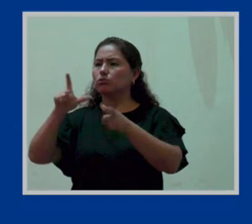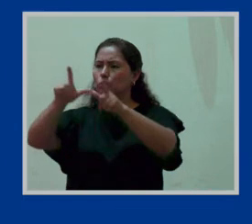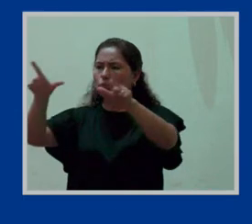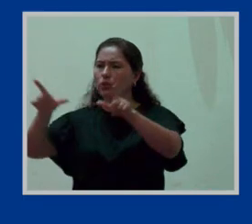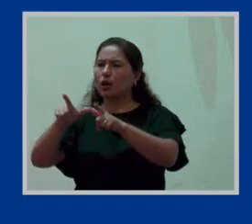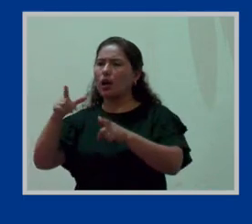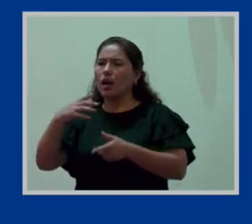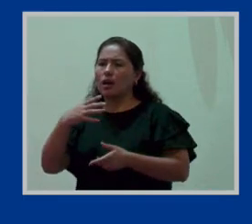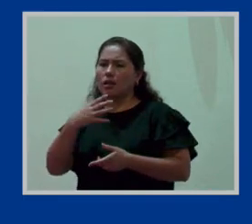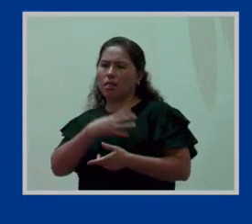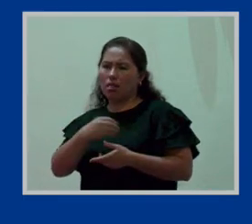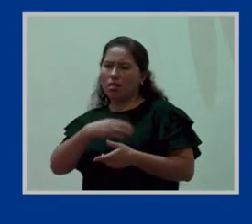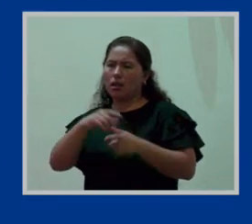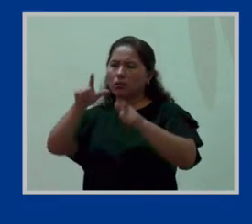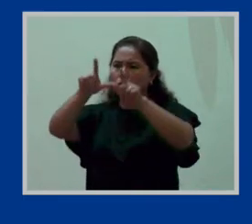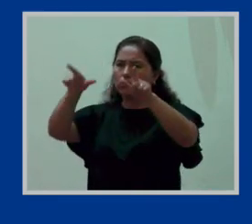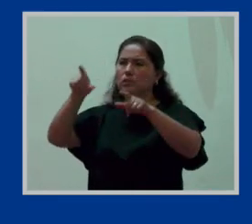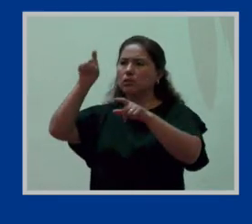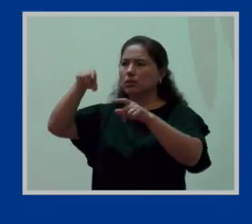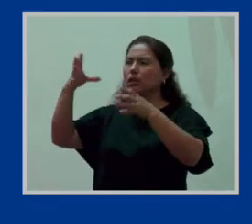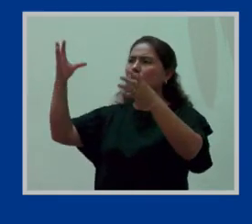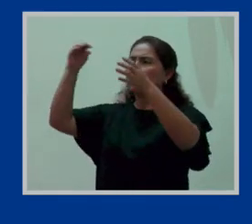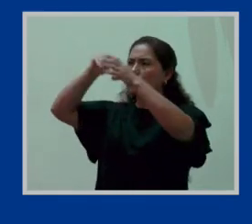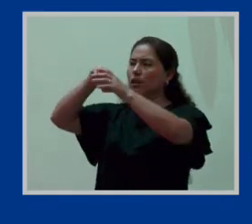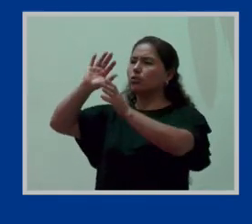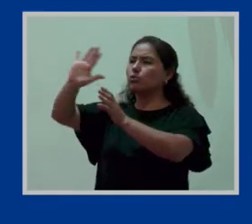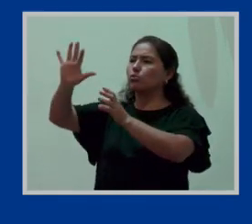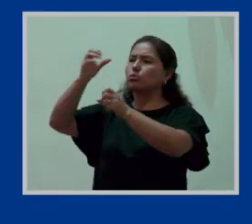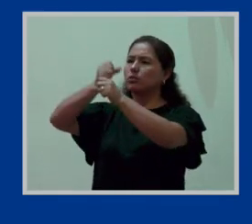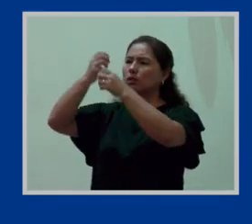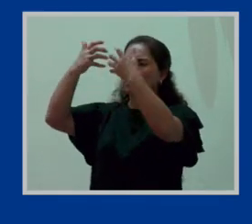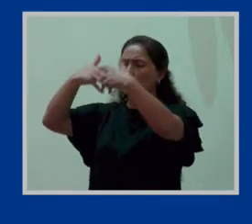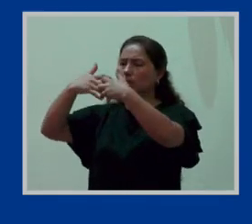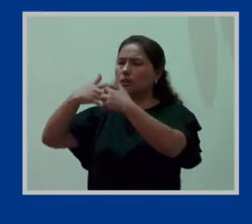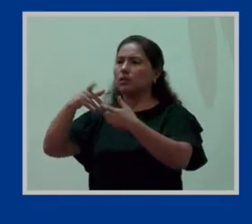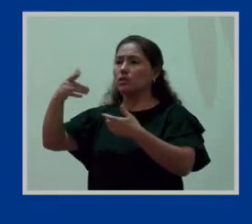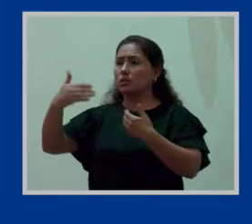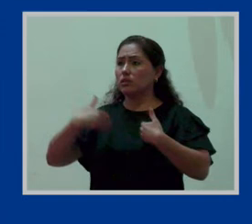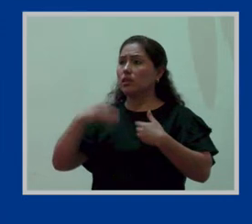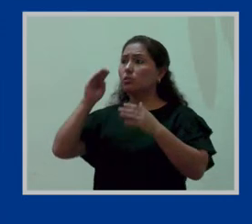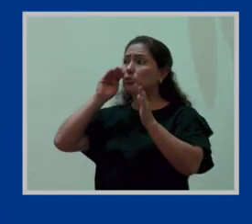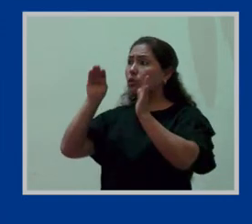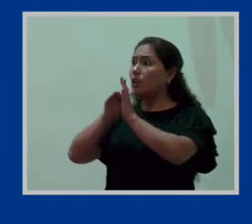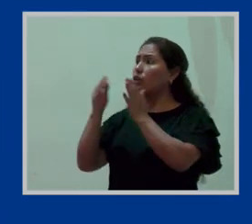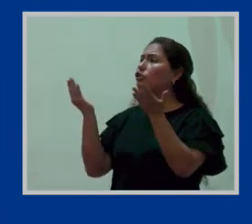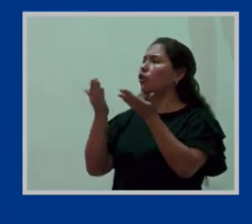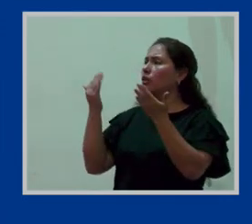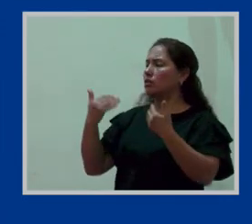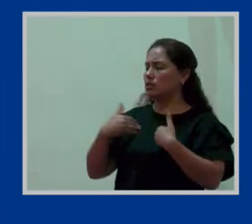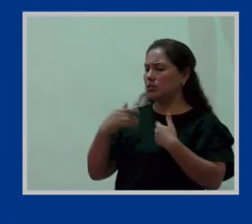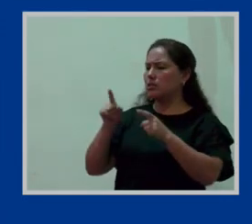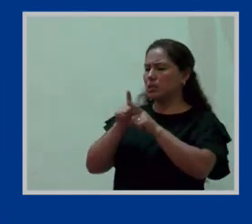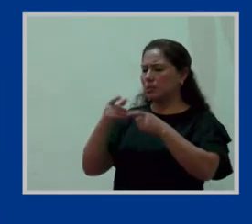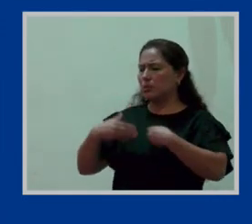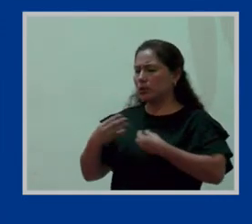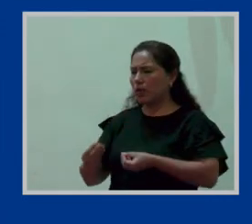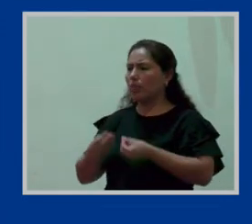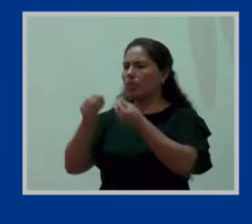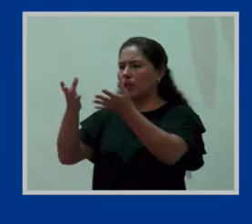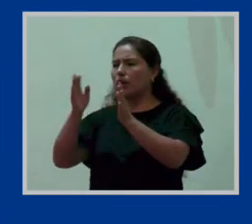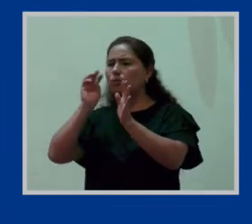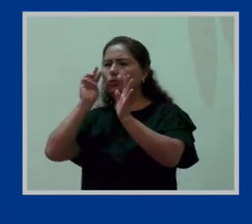en su empresa oiga pero ¿y dónde está? ¿tiene un modelo? sí tenemos un modelo que ponemos a disposición